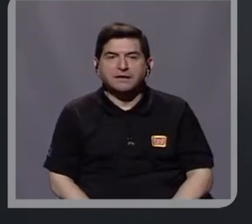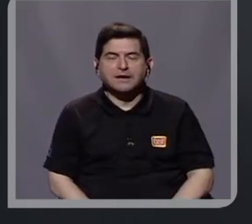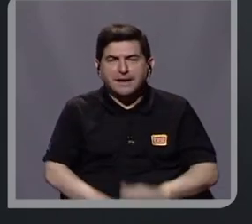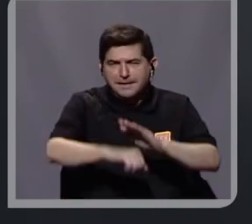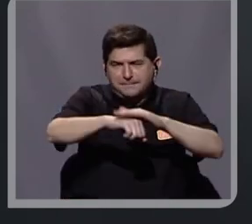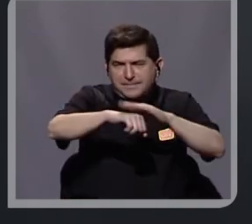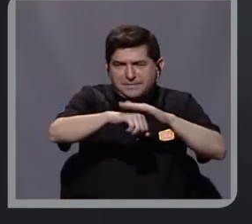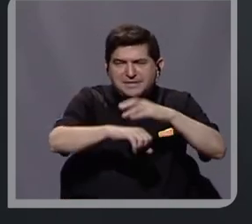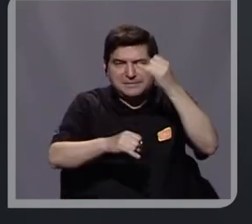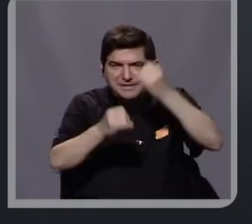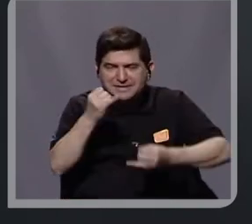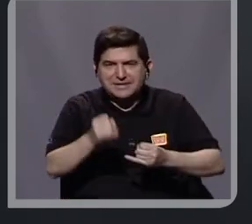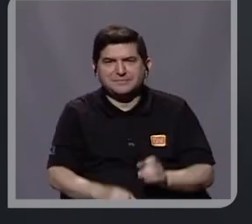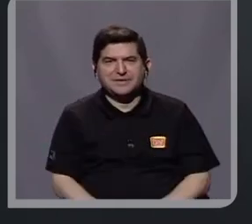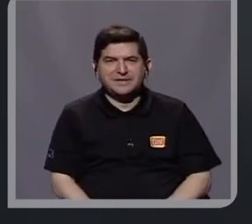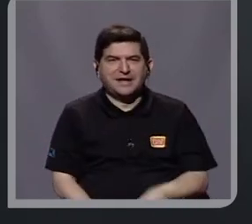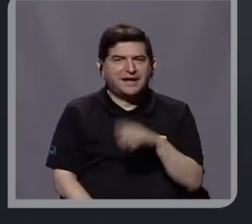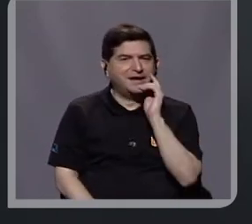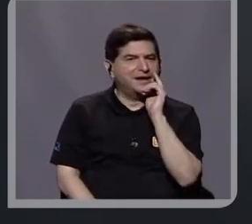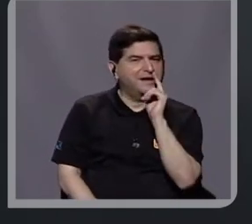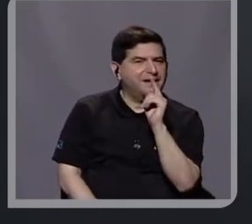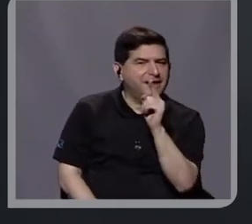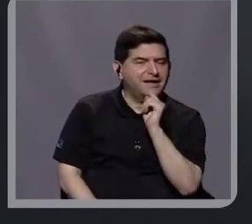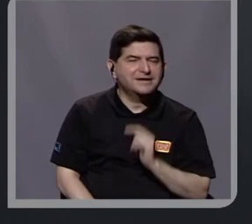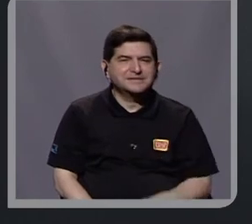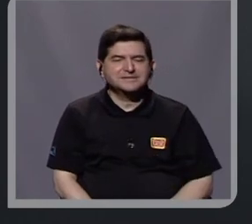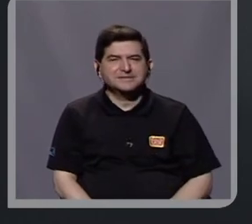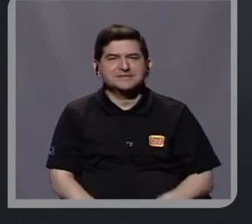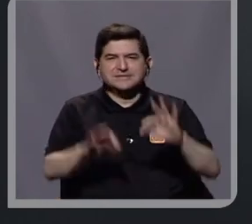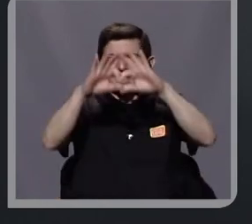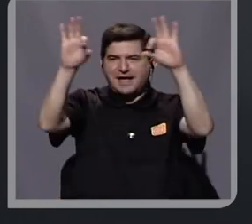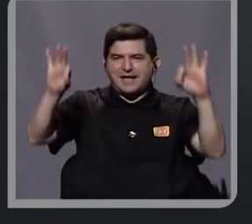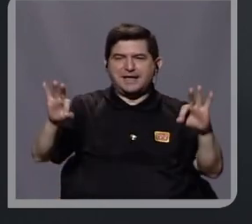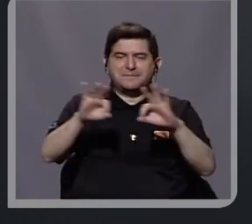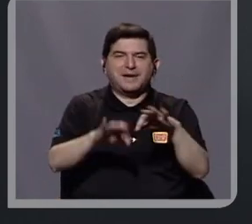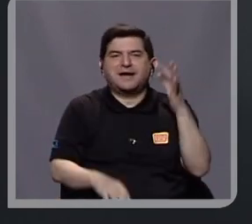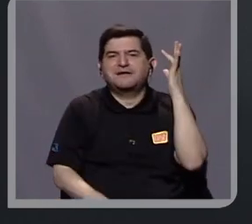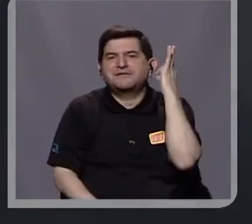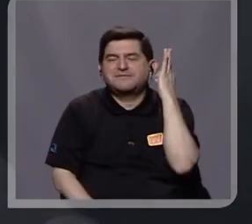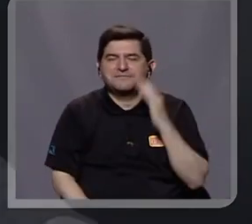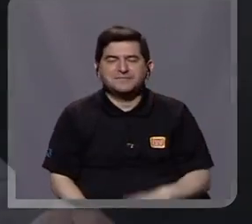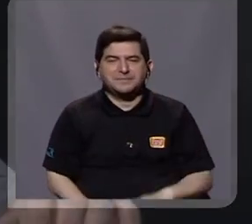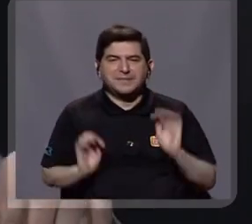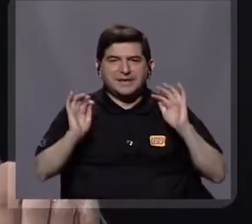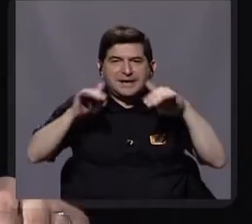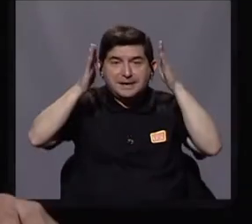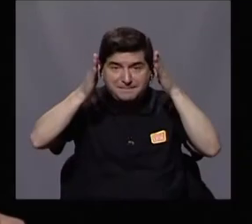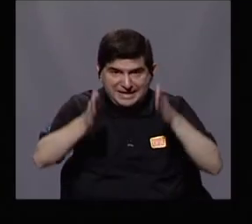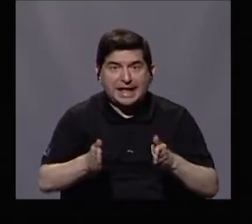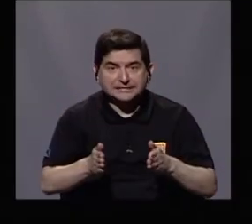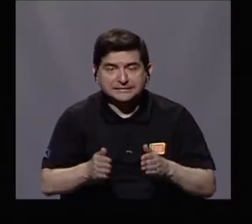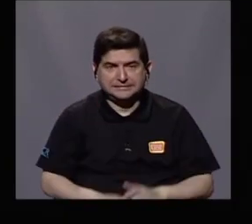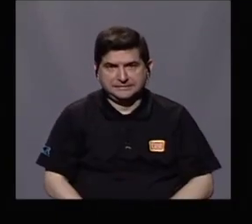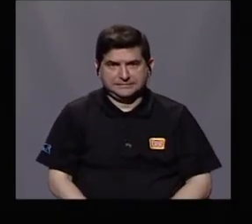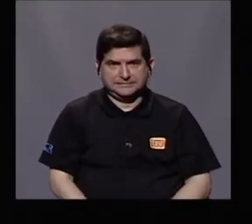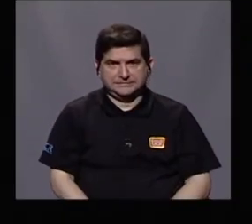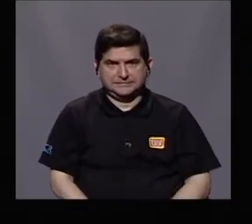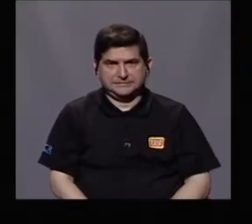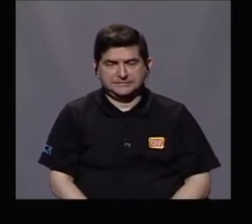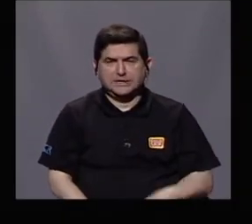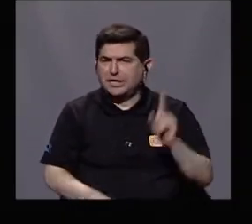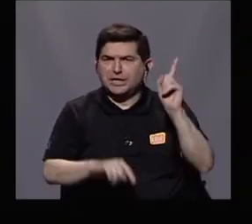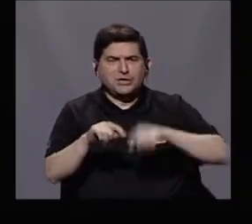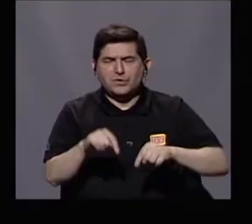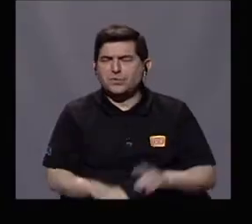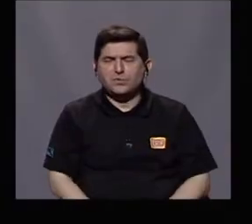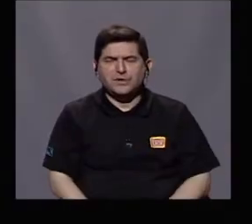Quiero cerrar ese bloque con esa imagen femenina de la migración, que es muy importante, y no puedo